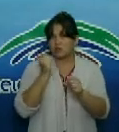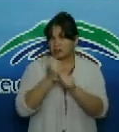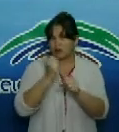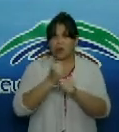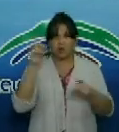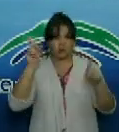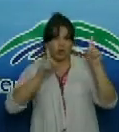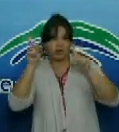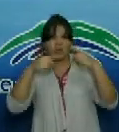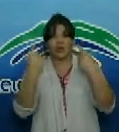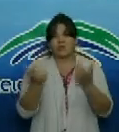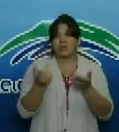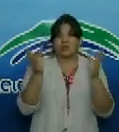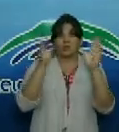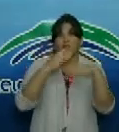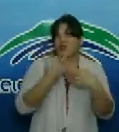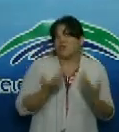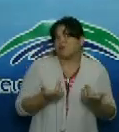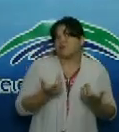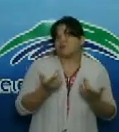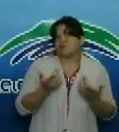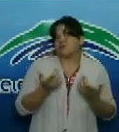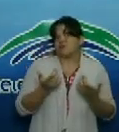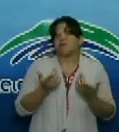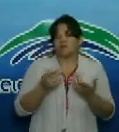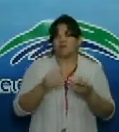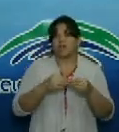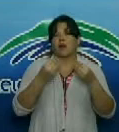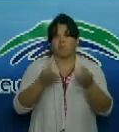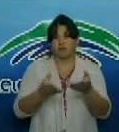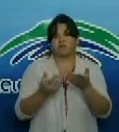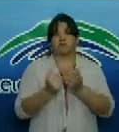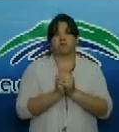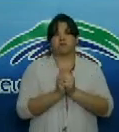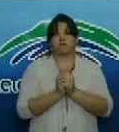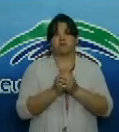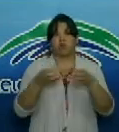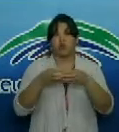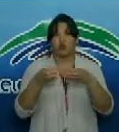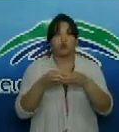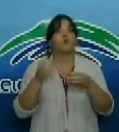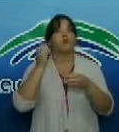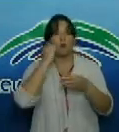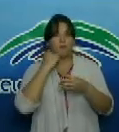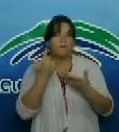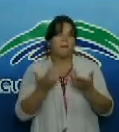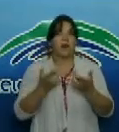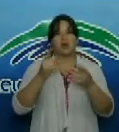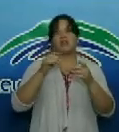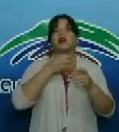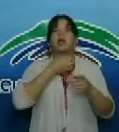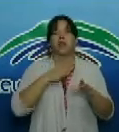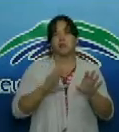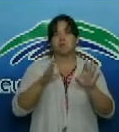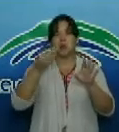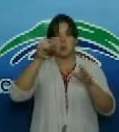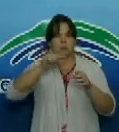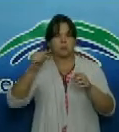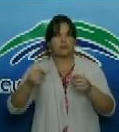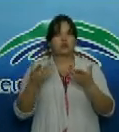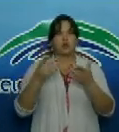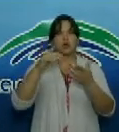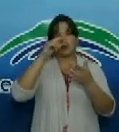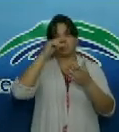a la carencia de recursos y aportando sus productos a los grupos etarios más vulnerables aquí en esta unidad nosotros